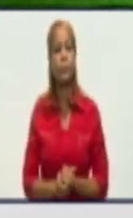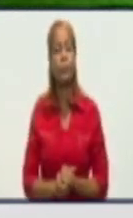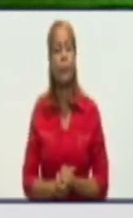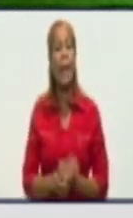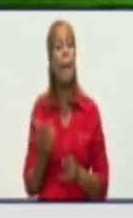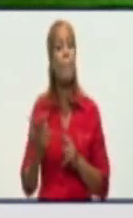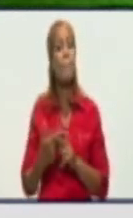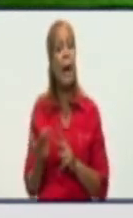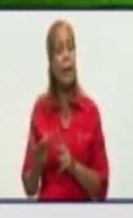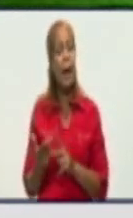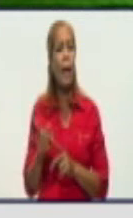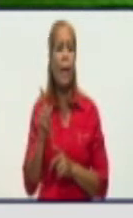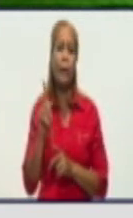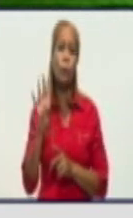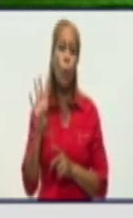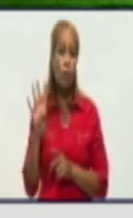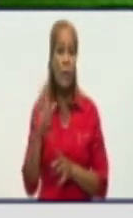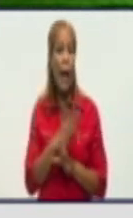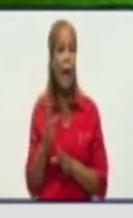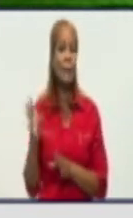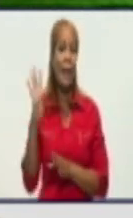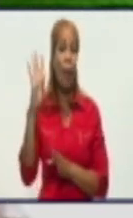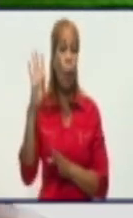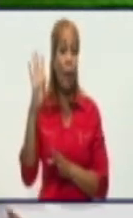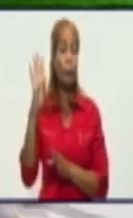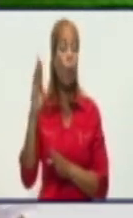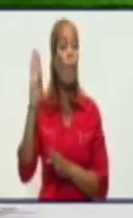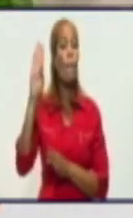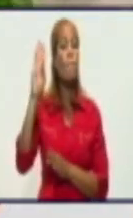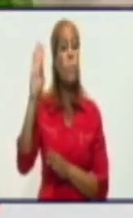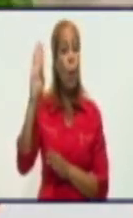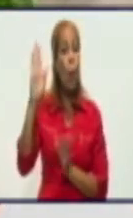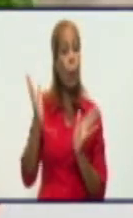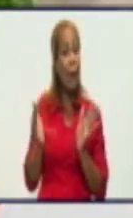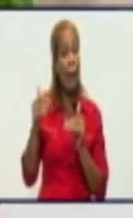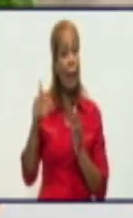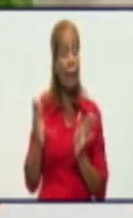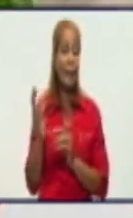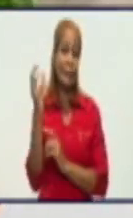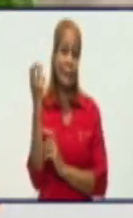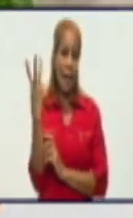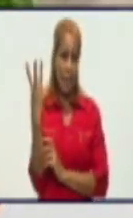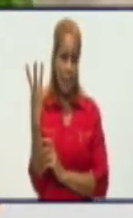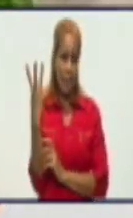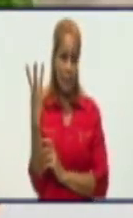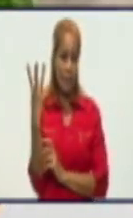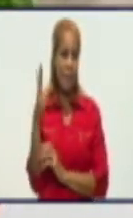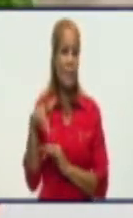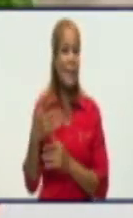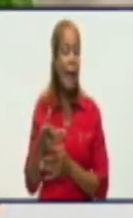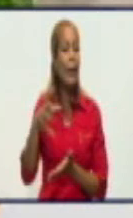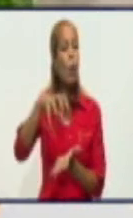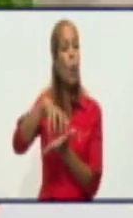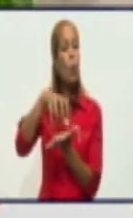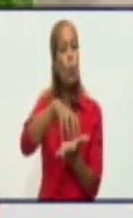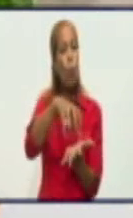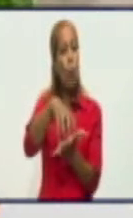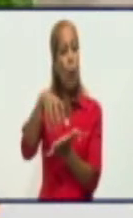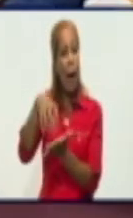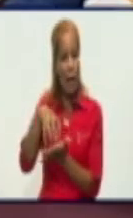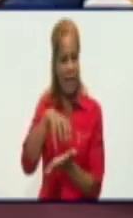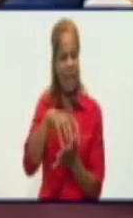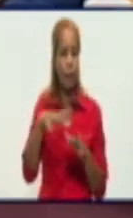para las de 12 a 4 es el bloque 3. El bloque 3 lo comprende los circuitos, bueno, el